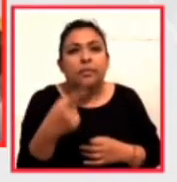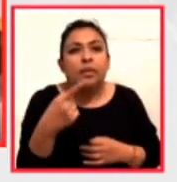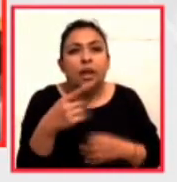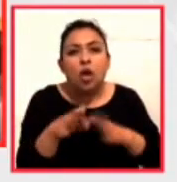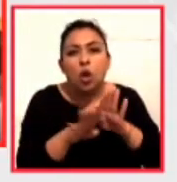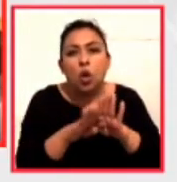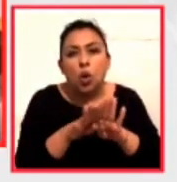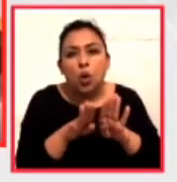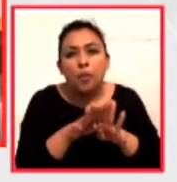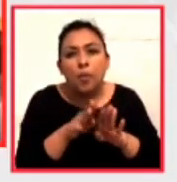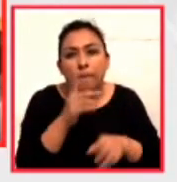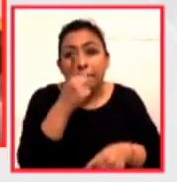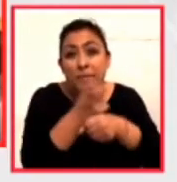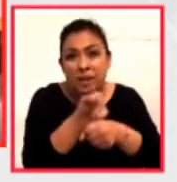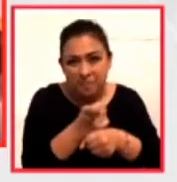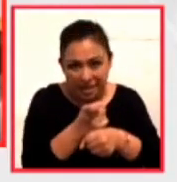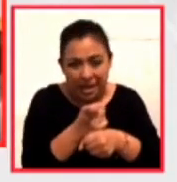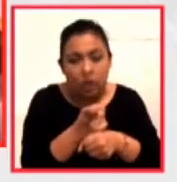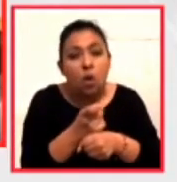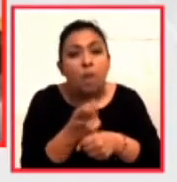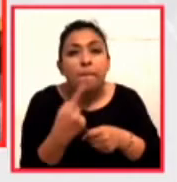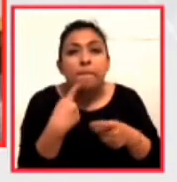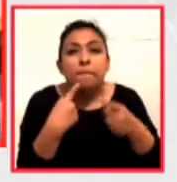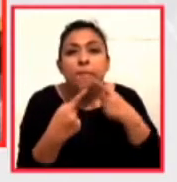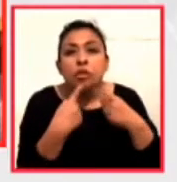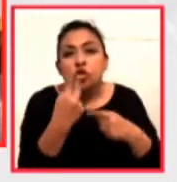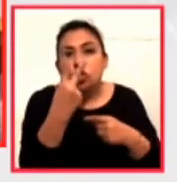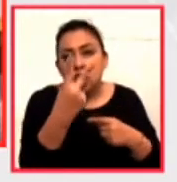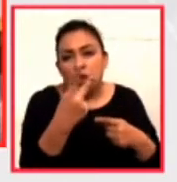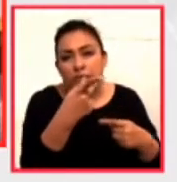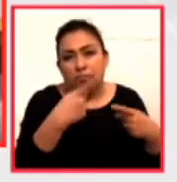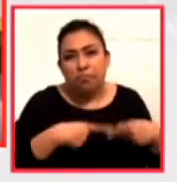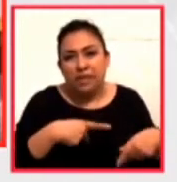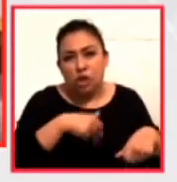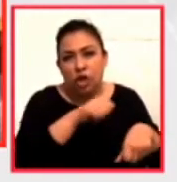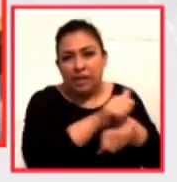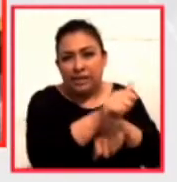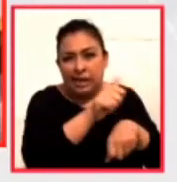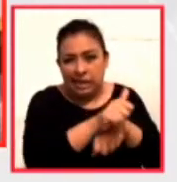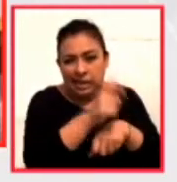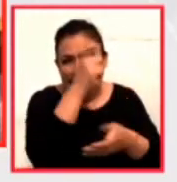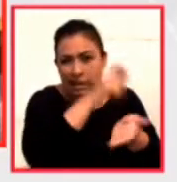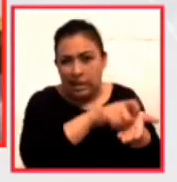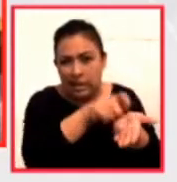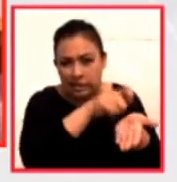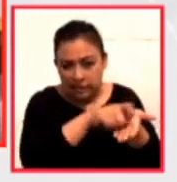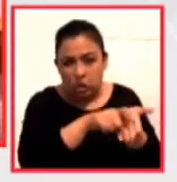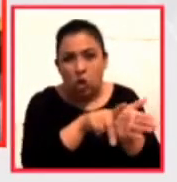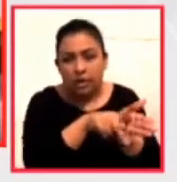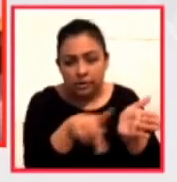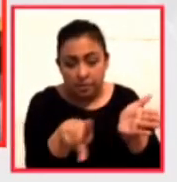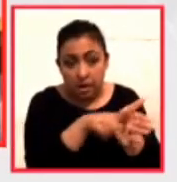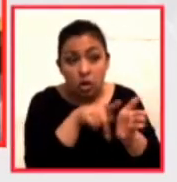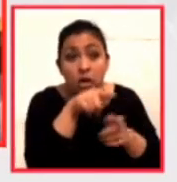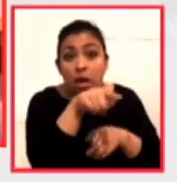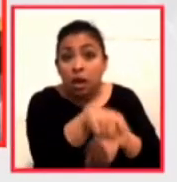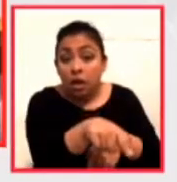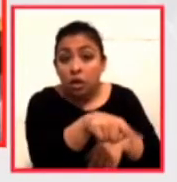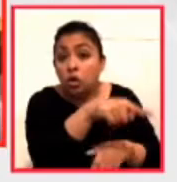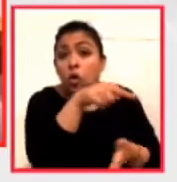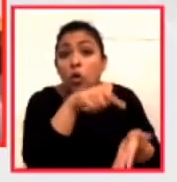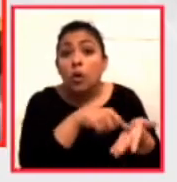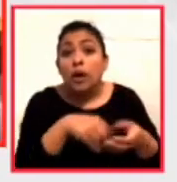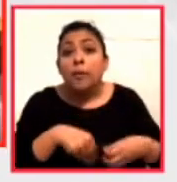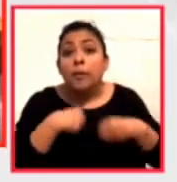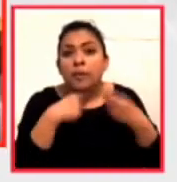episodio uno en donde conversamos con dos colegas argentinos, escritores y periodistas que viven en Shanghai y